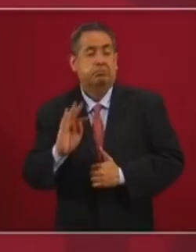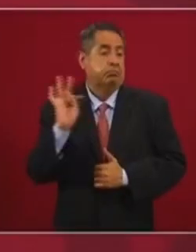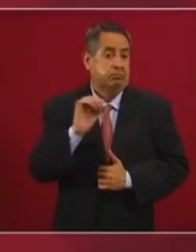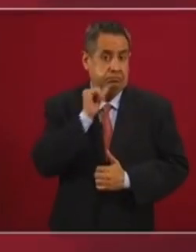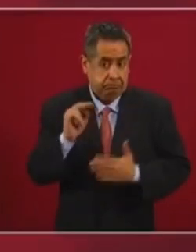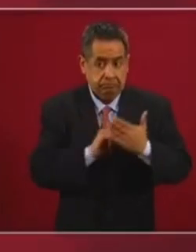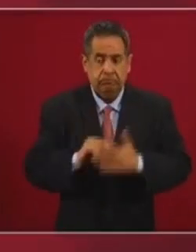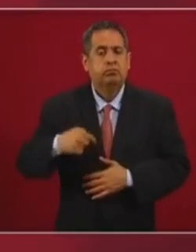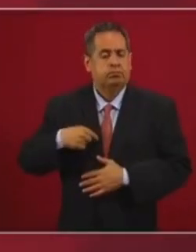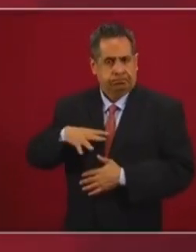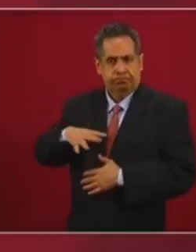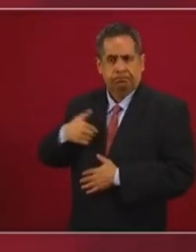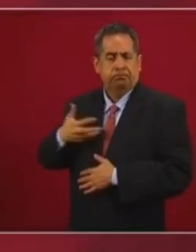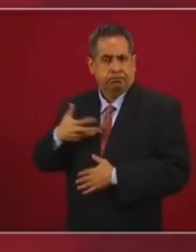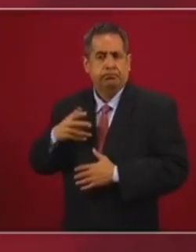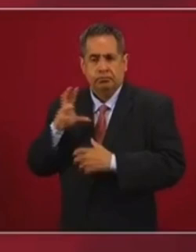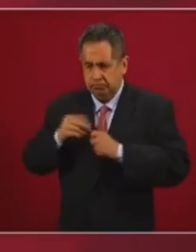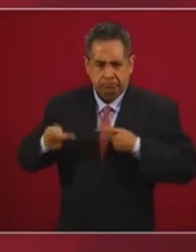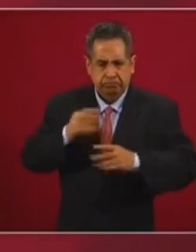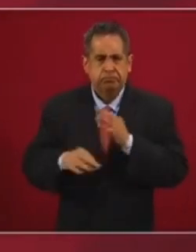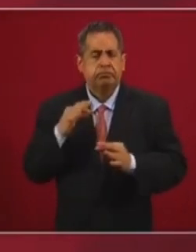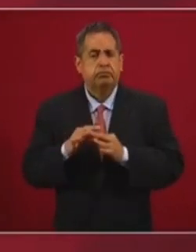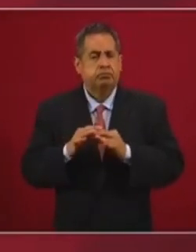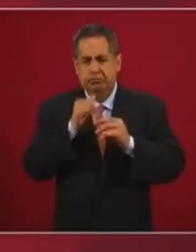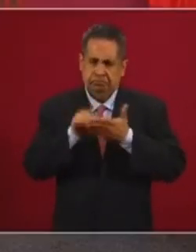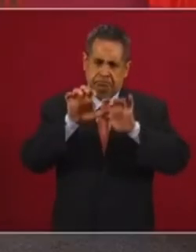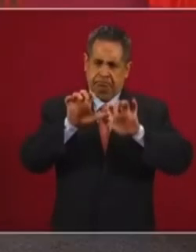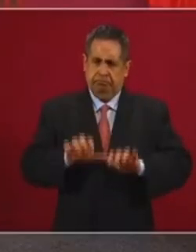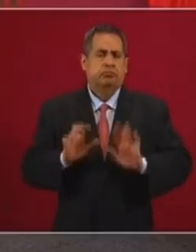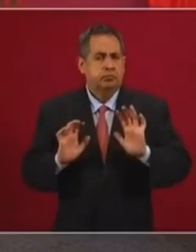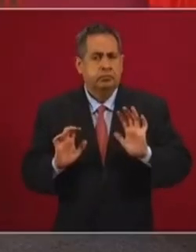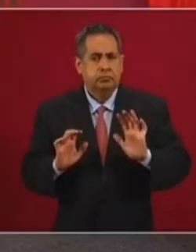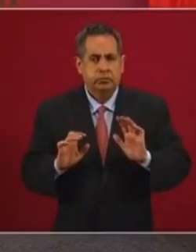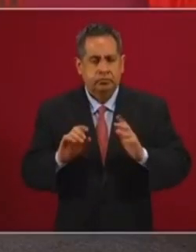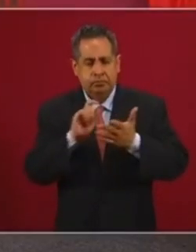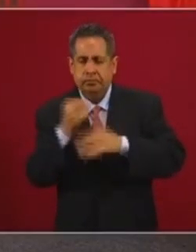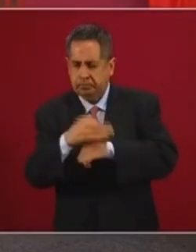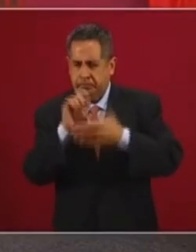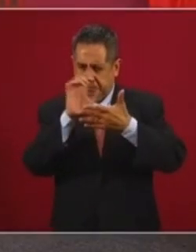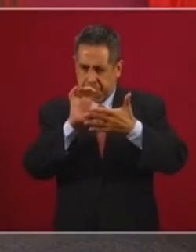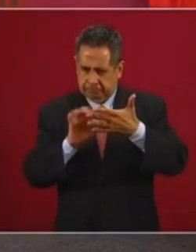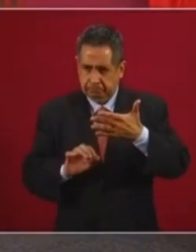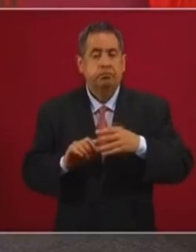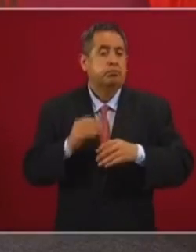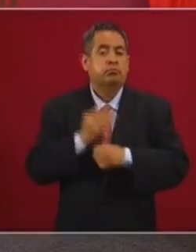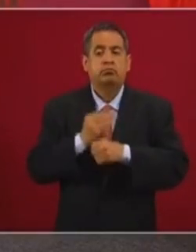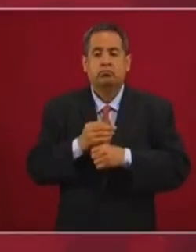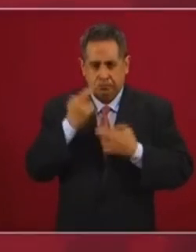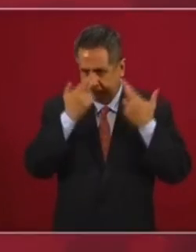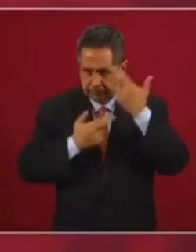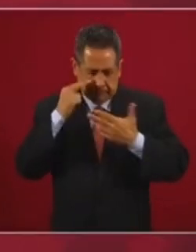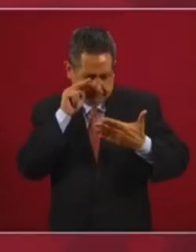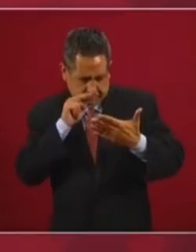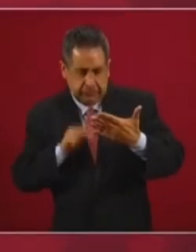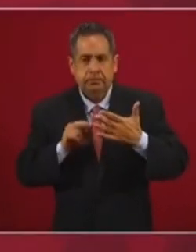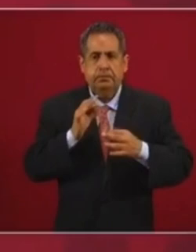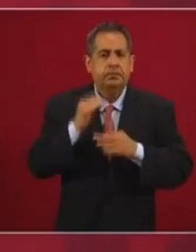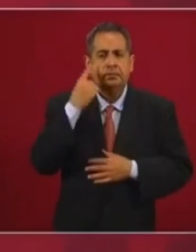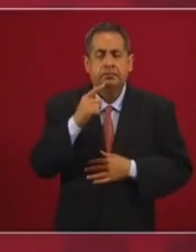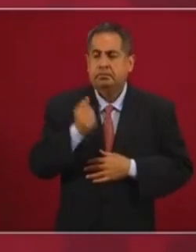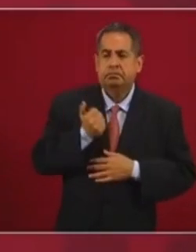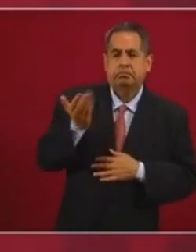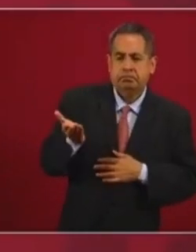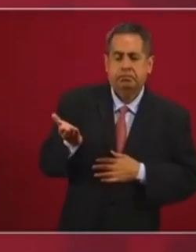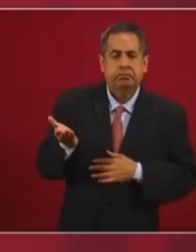merecemos. Yo tengo ya preparado un escrito. Bueno, el borrador de un escrito que hoy voy a revisar para